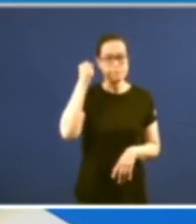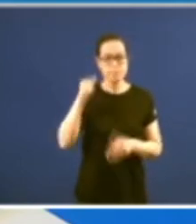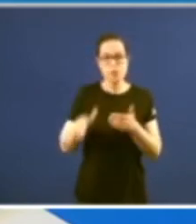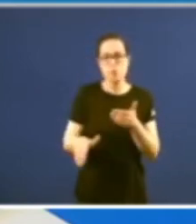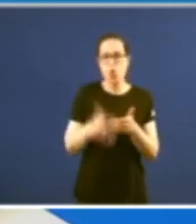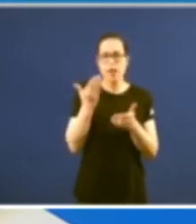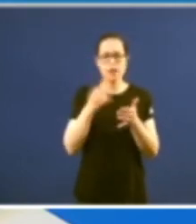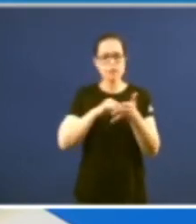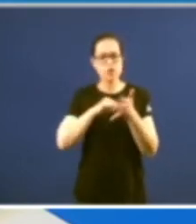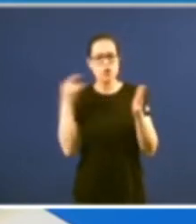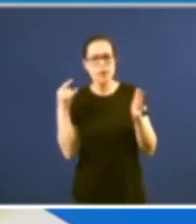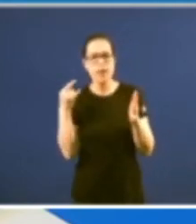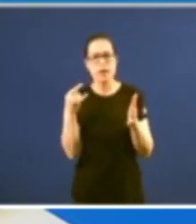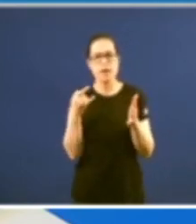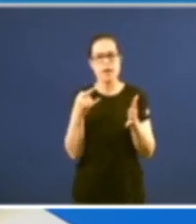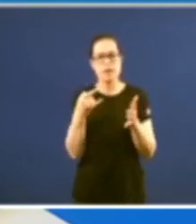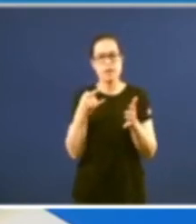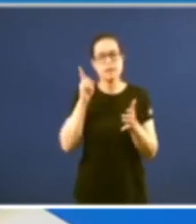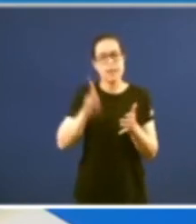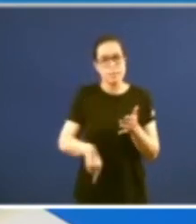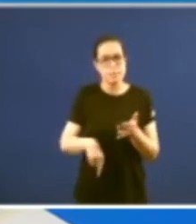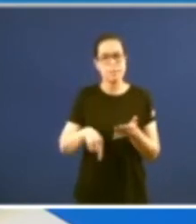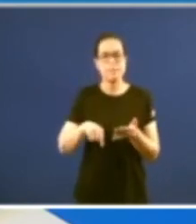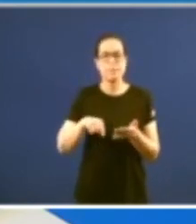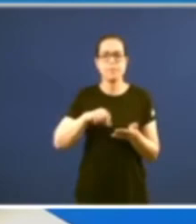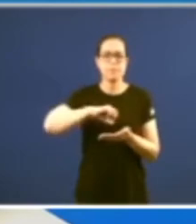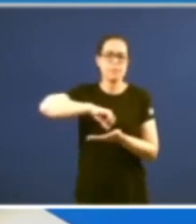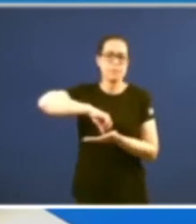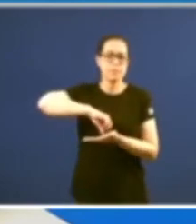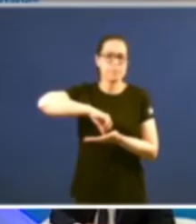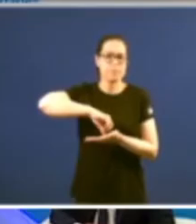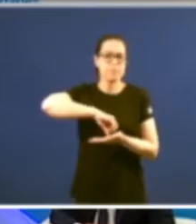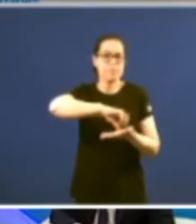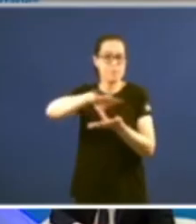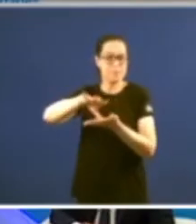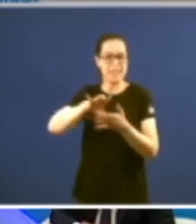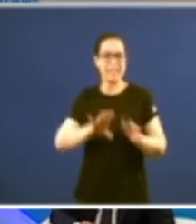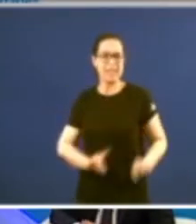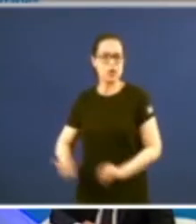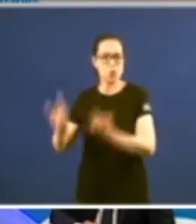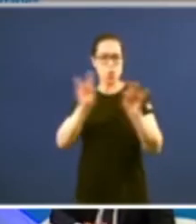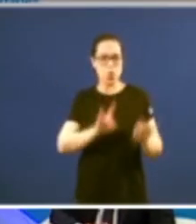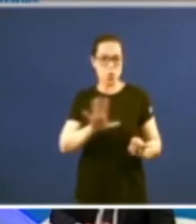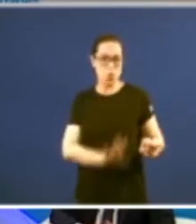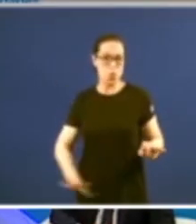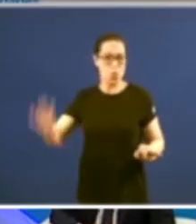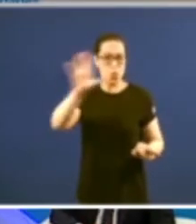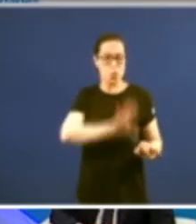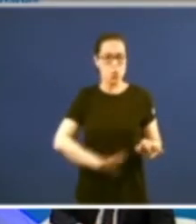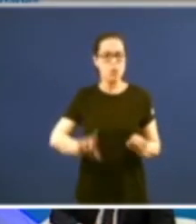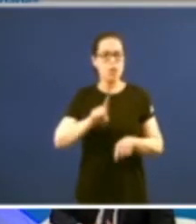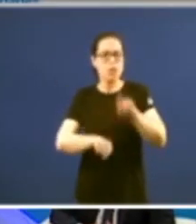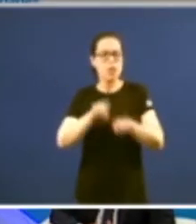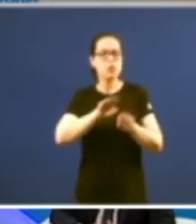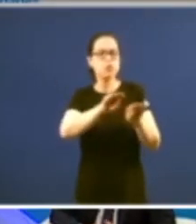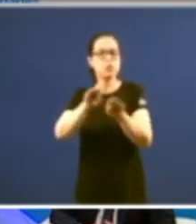tecnoloxías e mesmos descentralizan o territorio atendendo as demandas dos